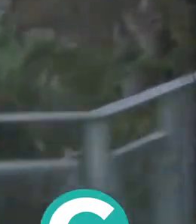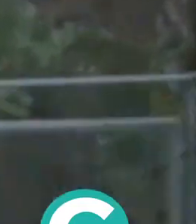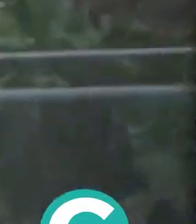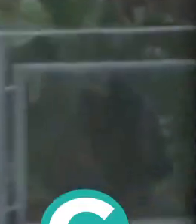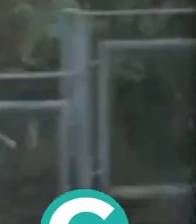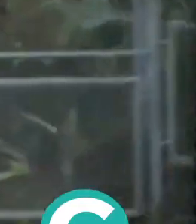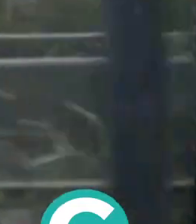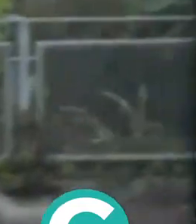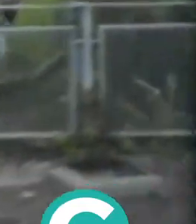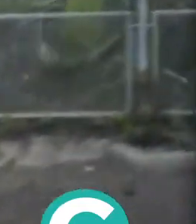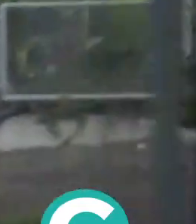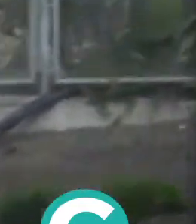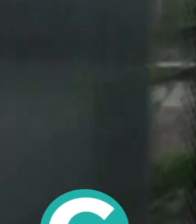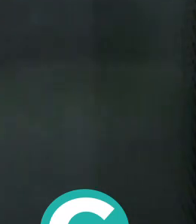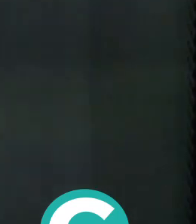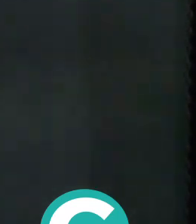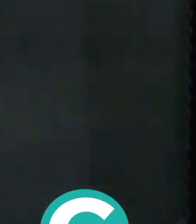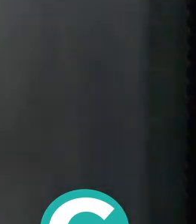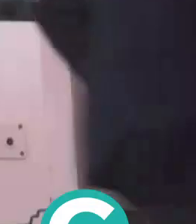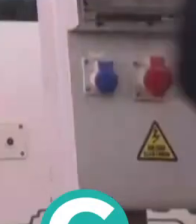medio de transporte de la Bahía.